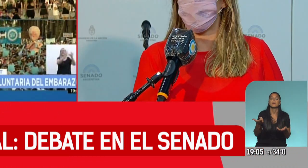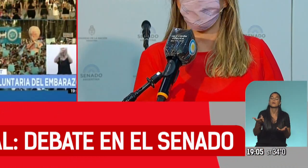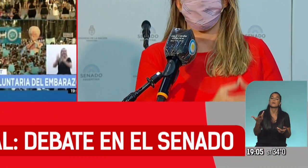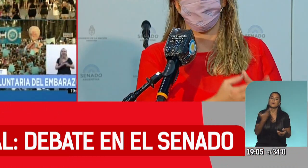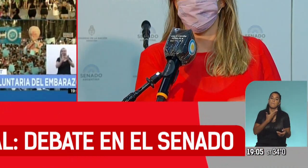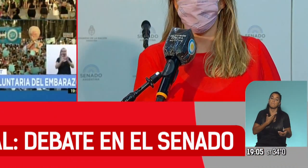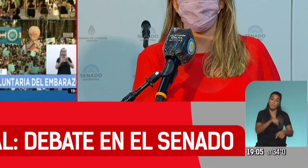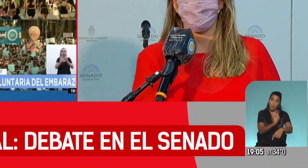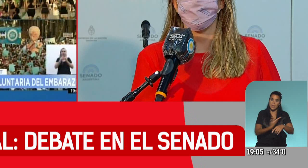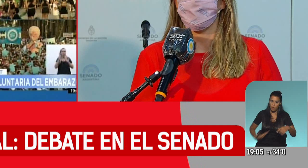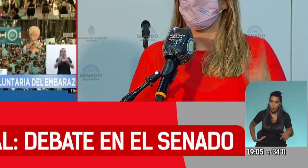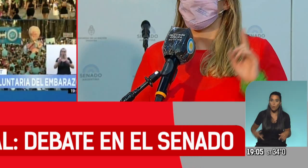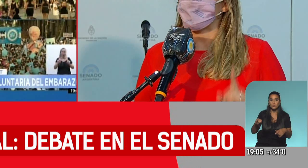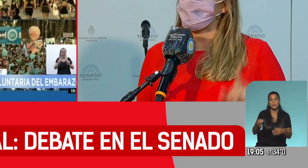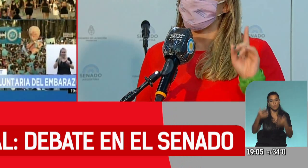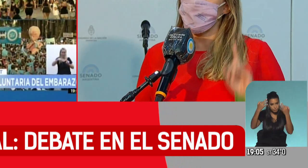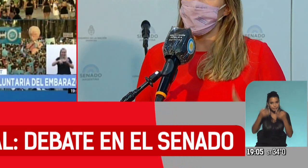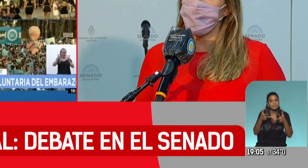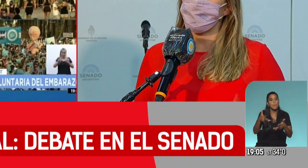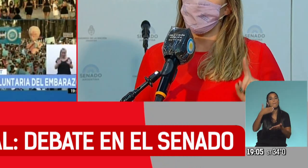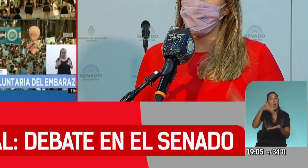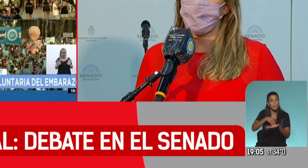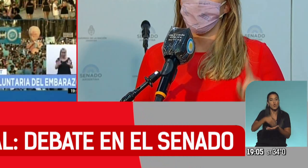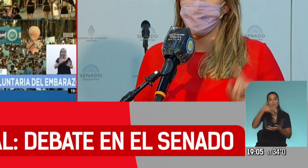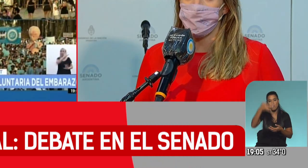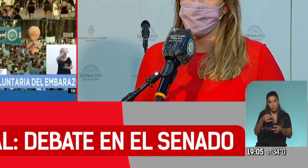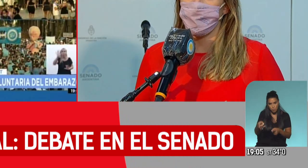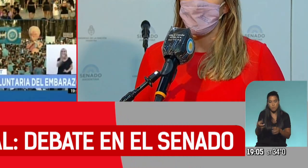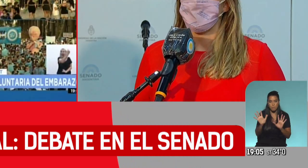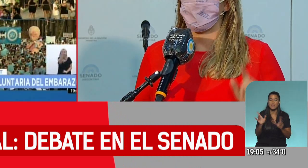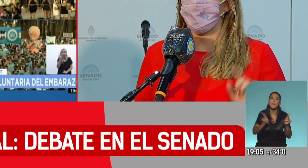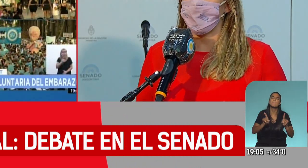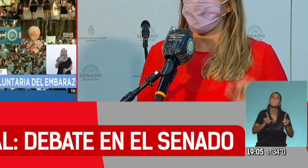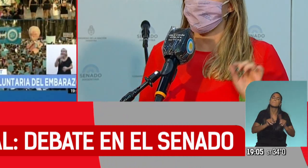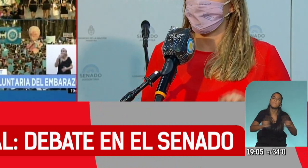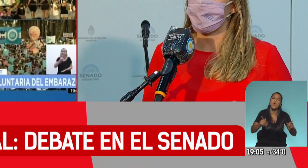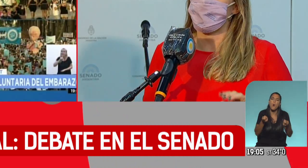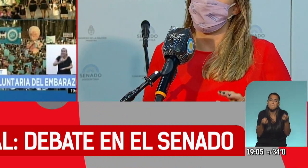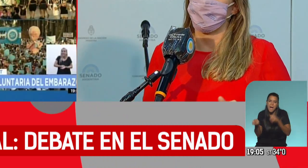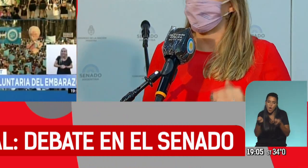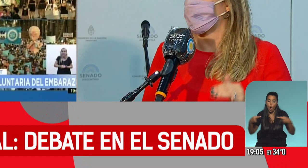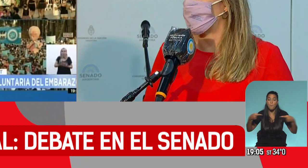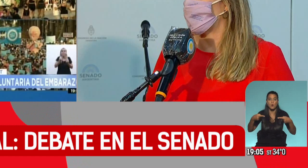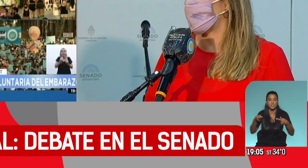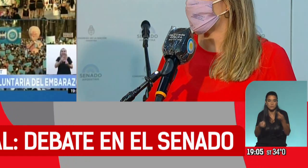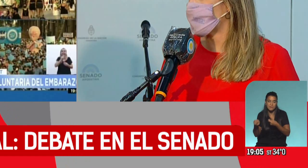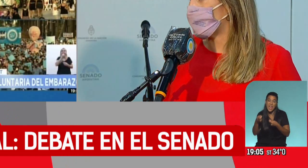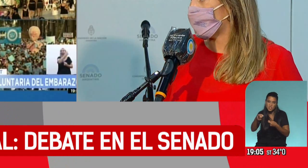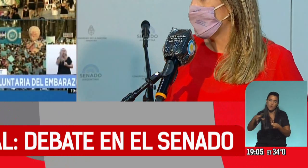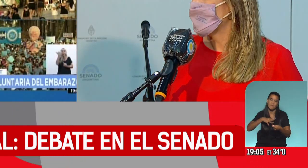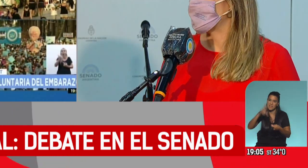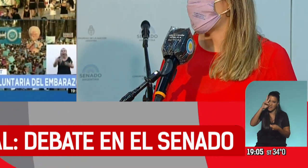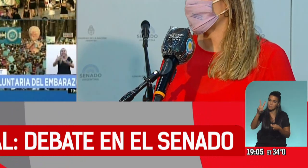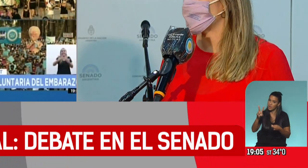honre su palabra y consiga los votos, y también que no haya ninguna maniobra de la oposición, que la verdad que resultaría, falta de respeto, le queda